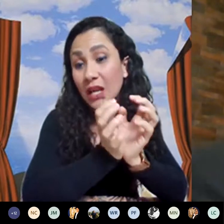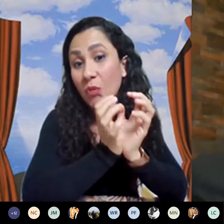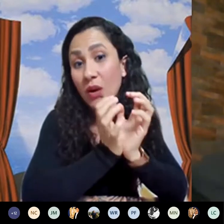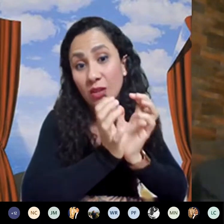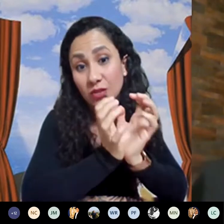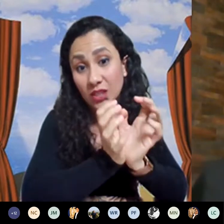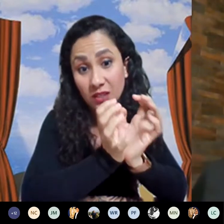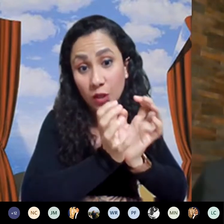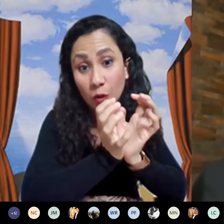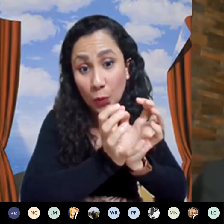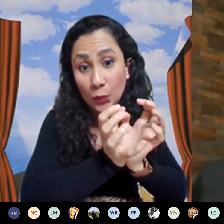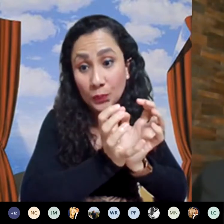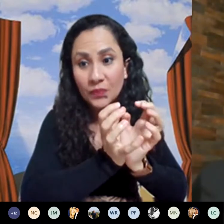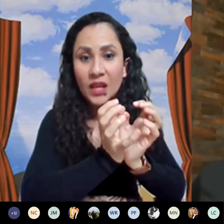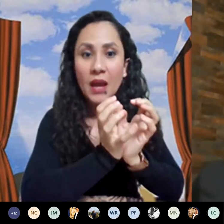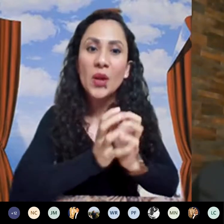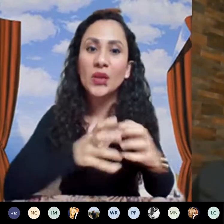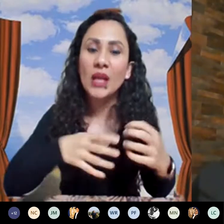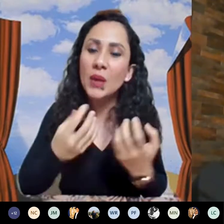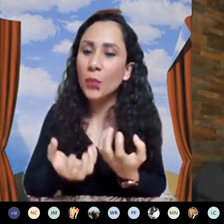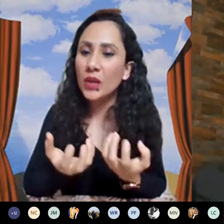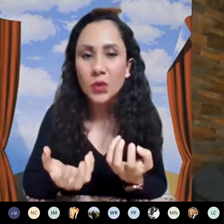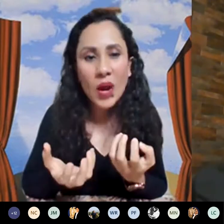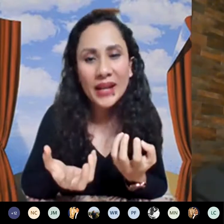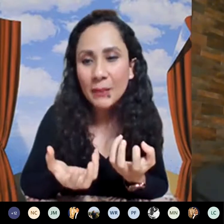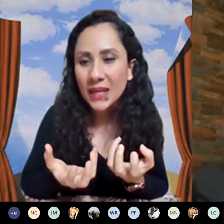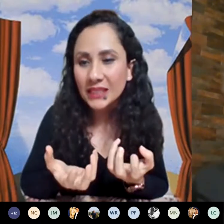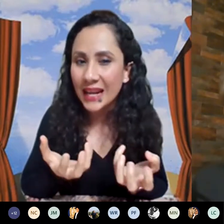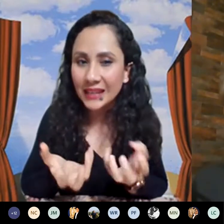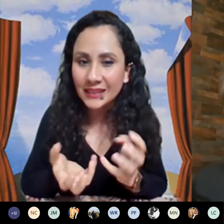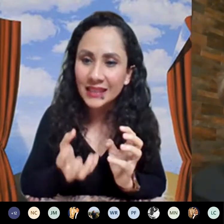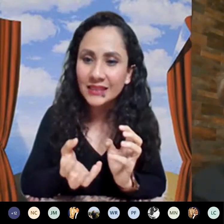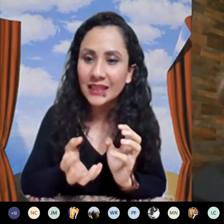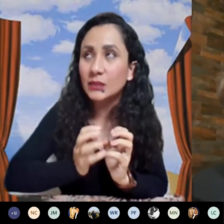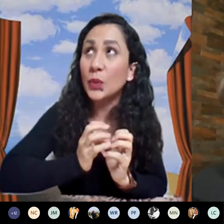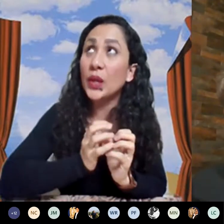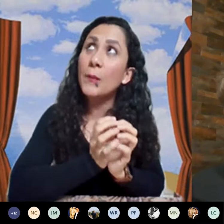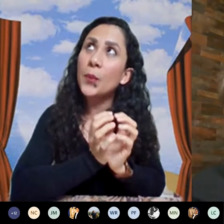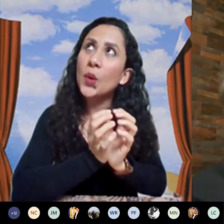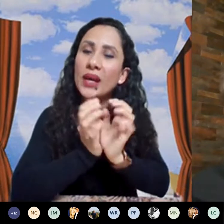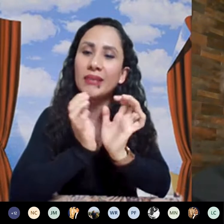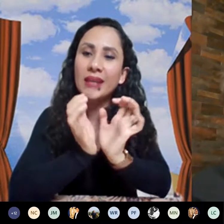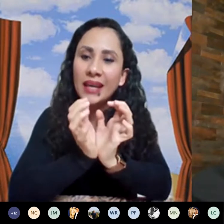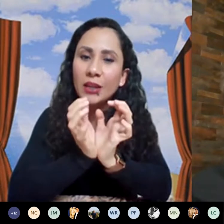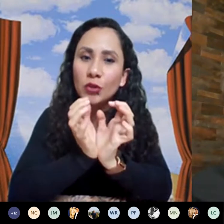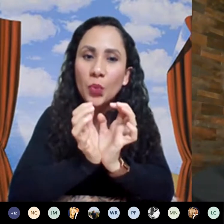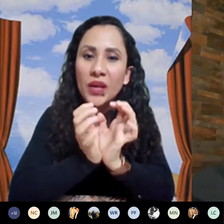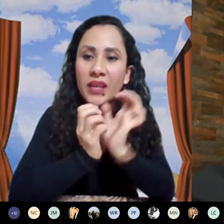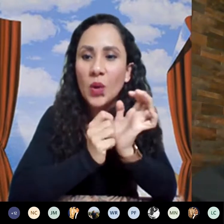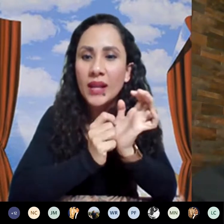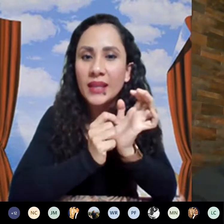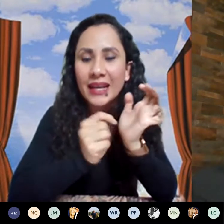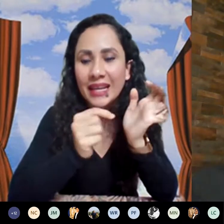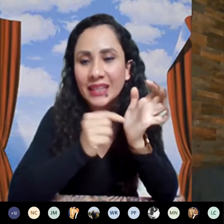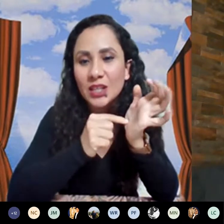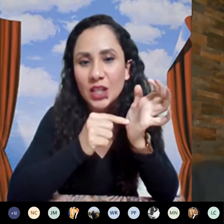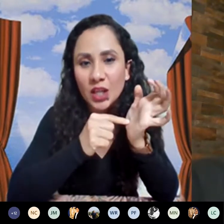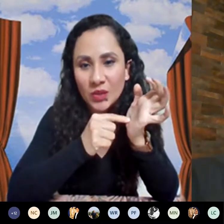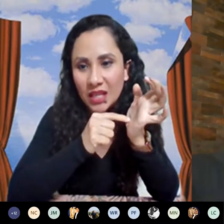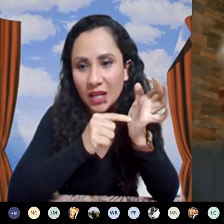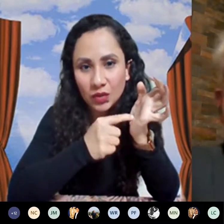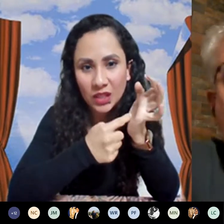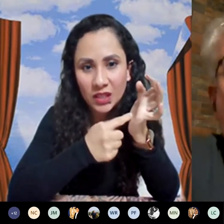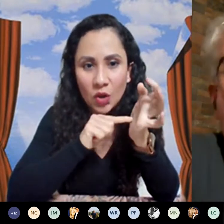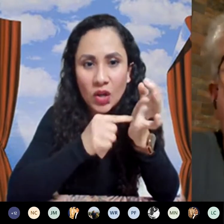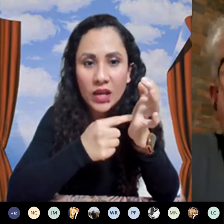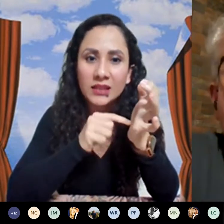objetos que están guardados en ese grupo pero también puedes guardar más características por ejemplo en el gen tú puedes guardar qué tan